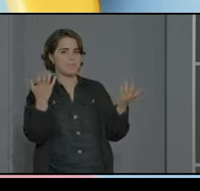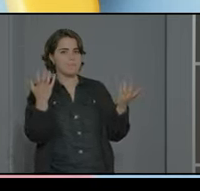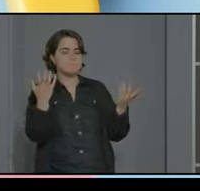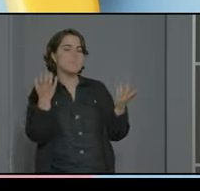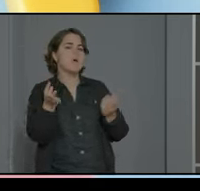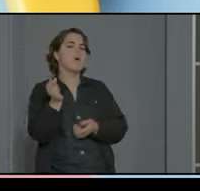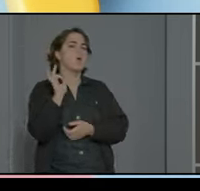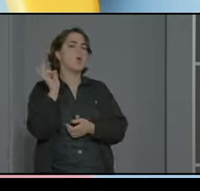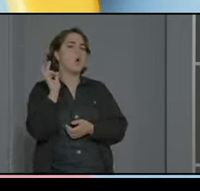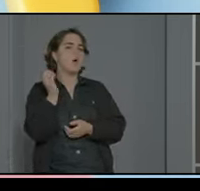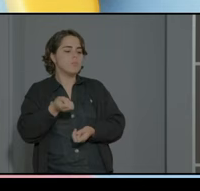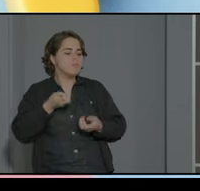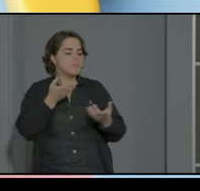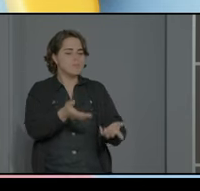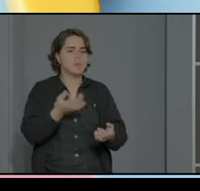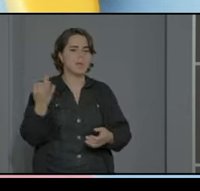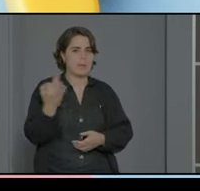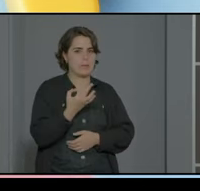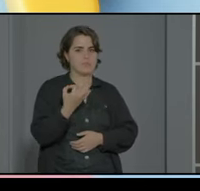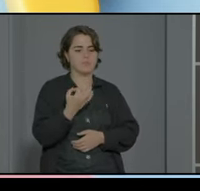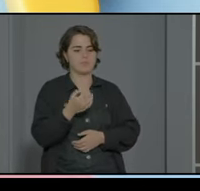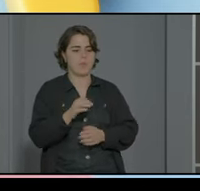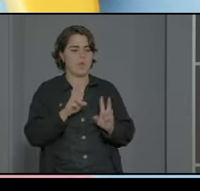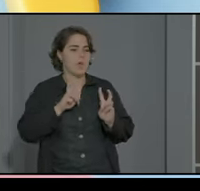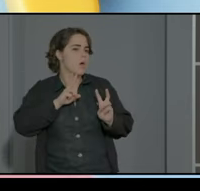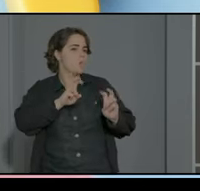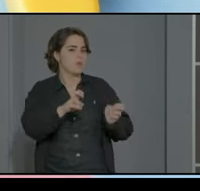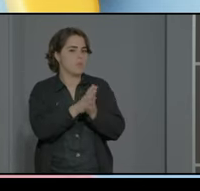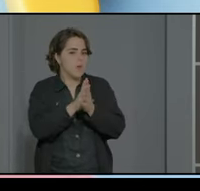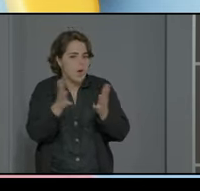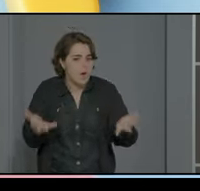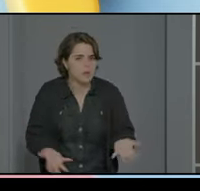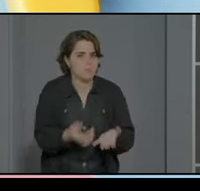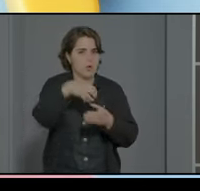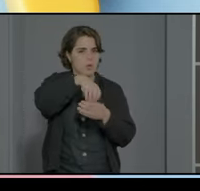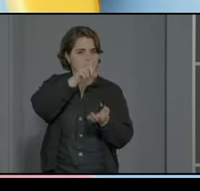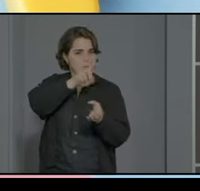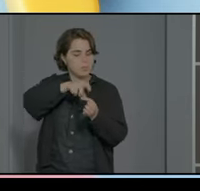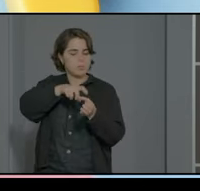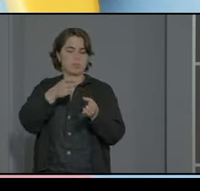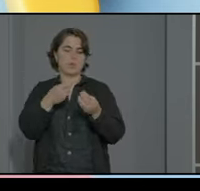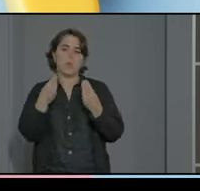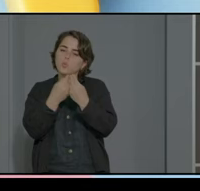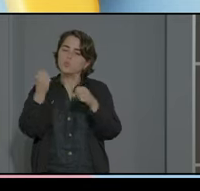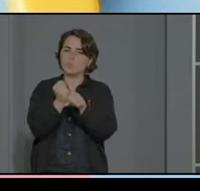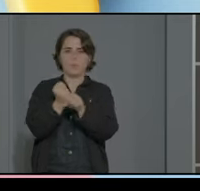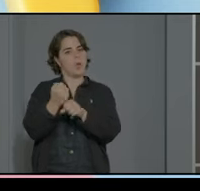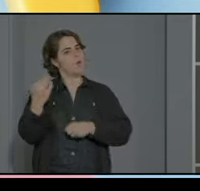y también ¿qué pueden aportar? desde el principio el animarles a meterse en el cole y a trabajar juntos